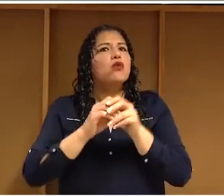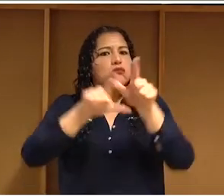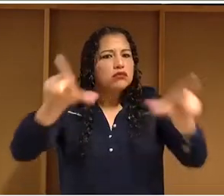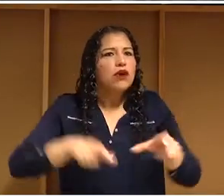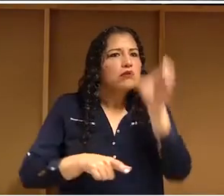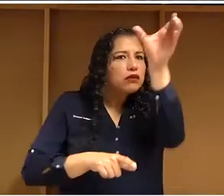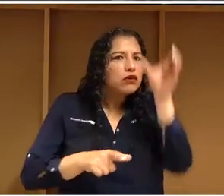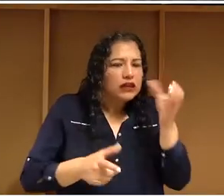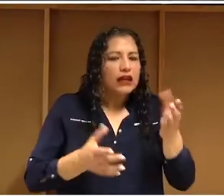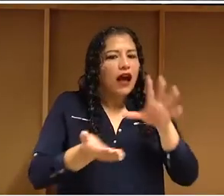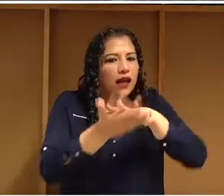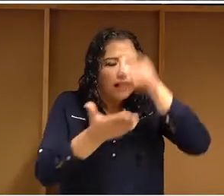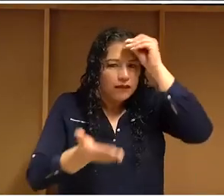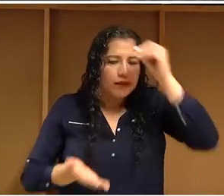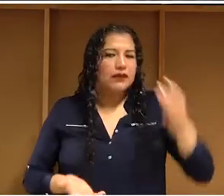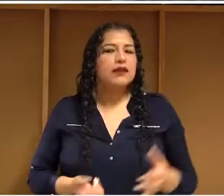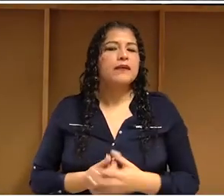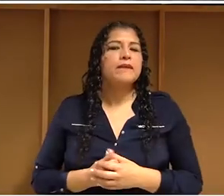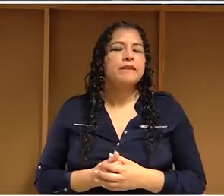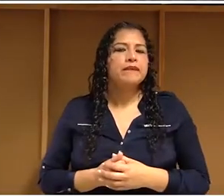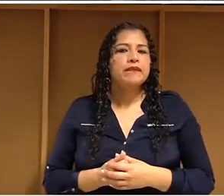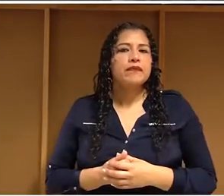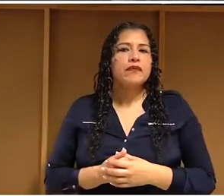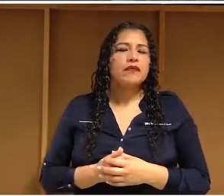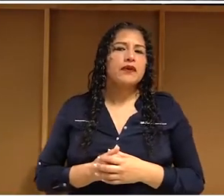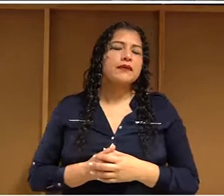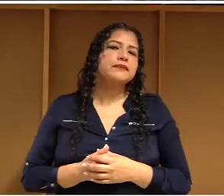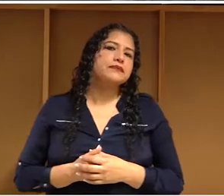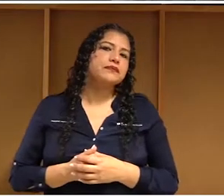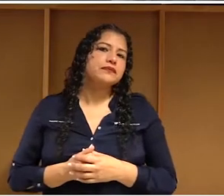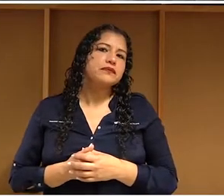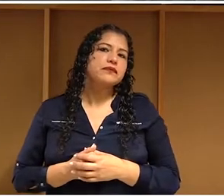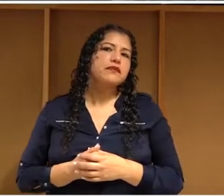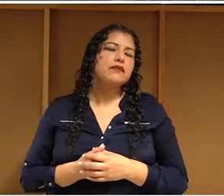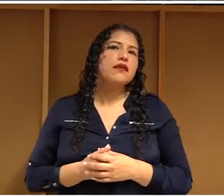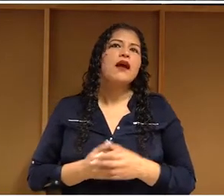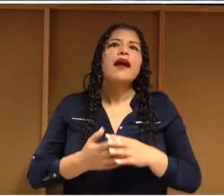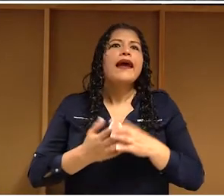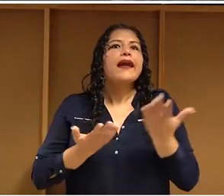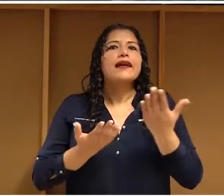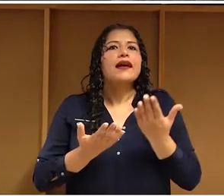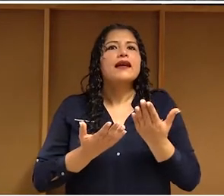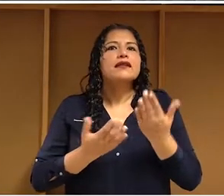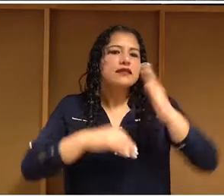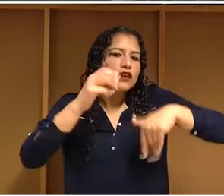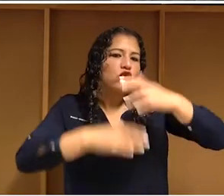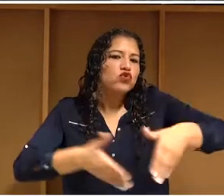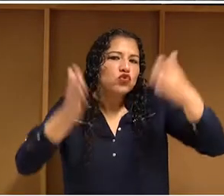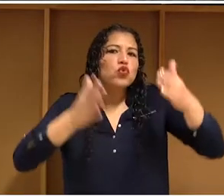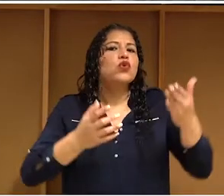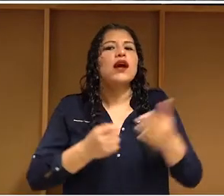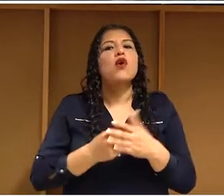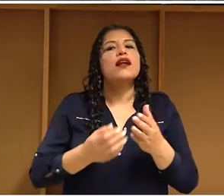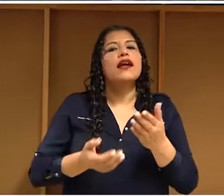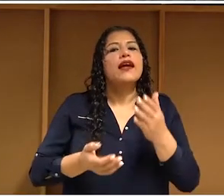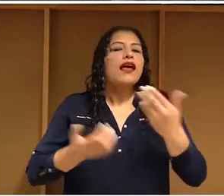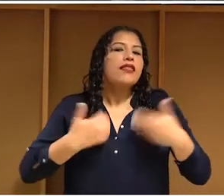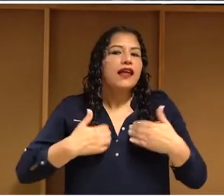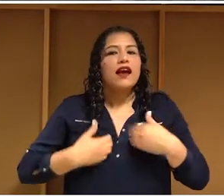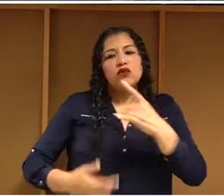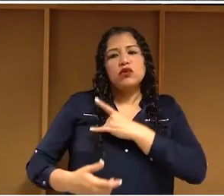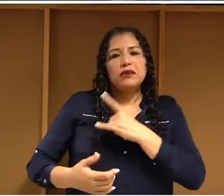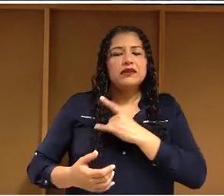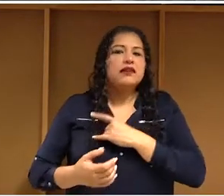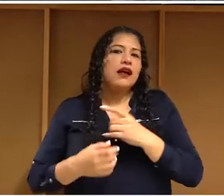el hecho de que existan las bibliotecas no es un programa de responsabilidad social de ninguna universidad o de ninguna municipalidad, es un